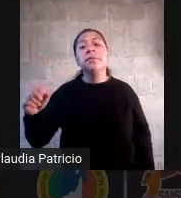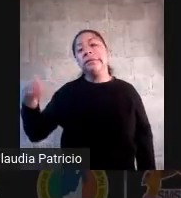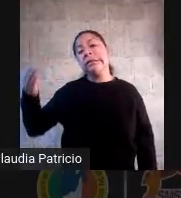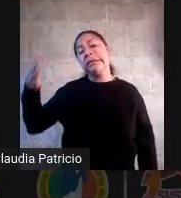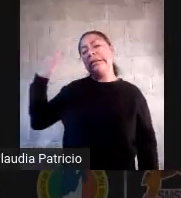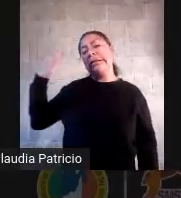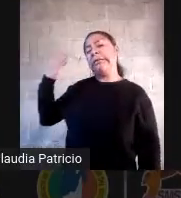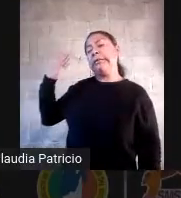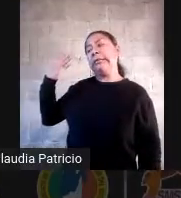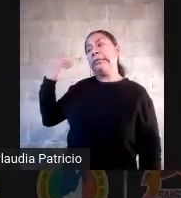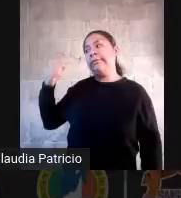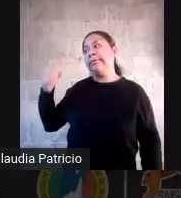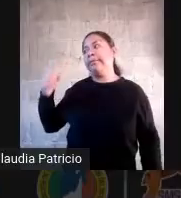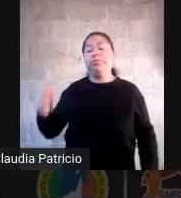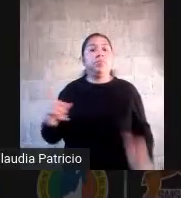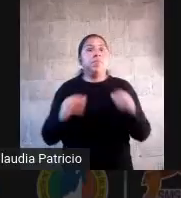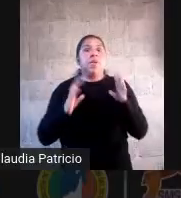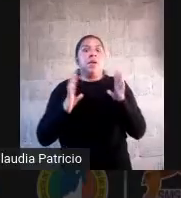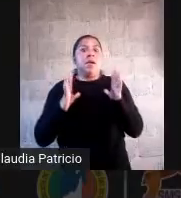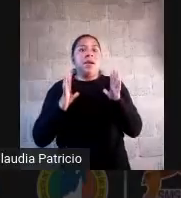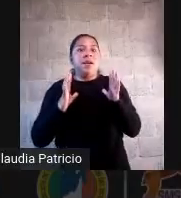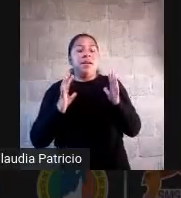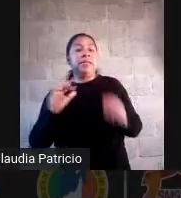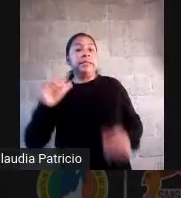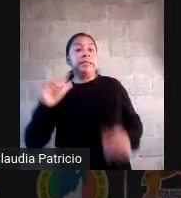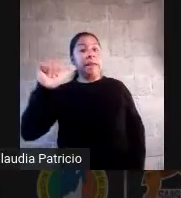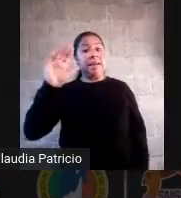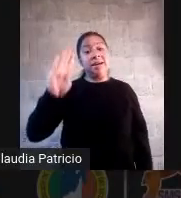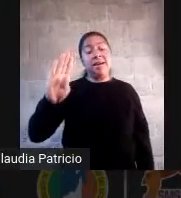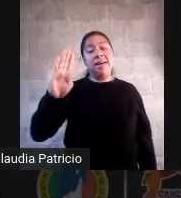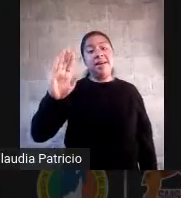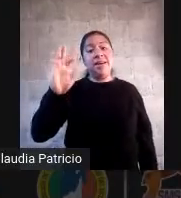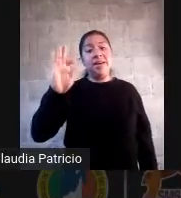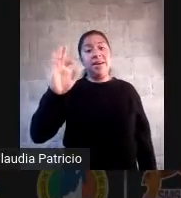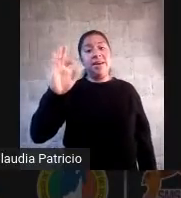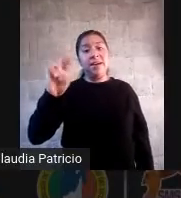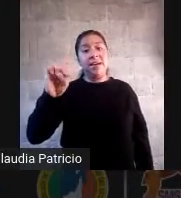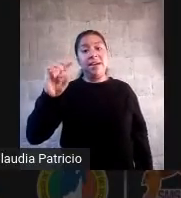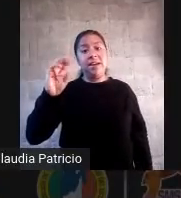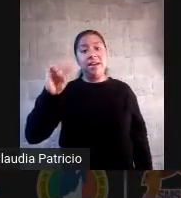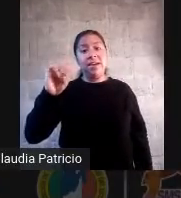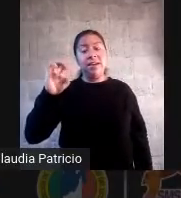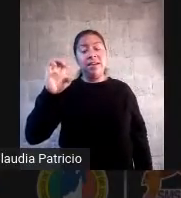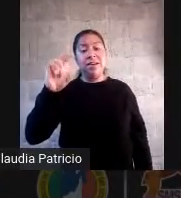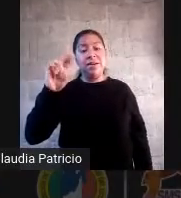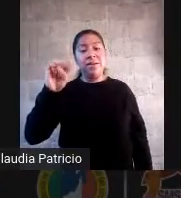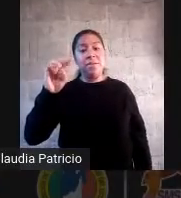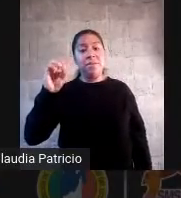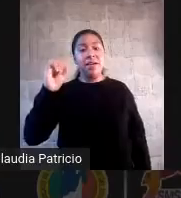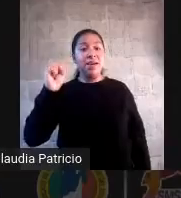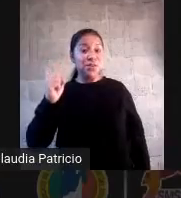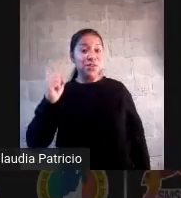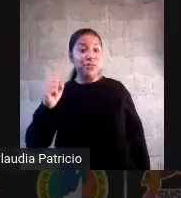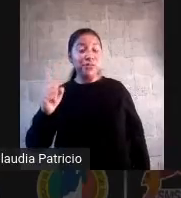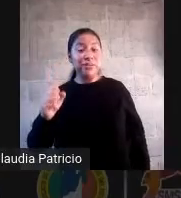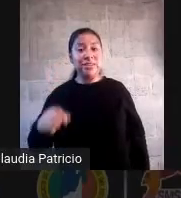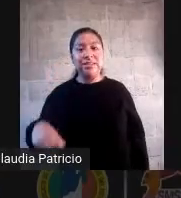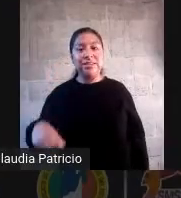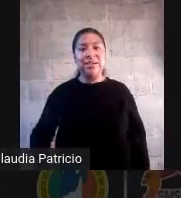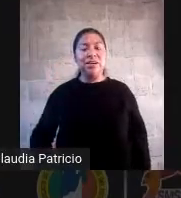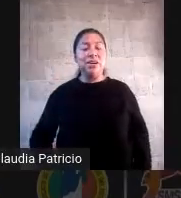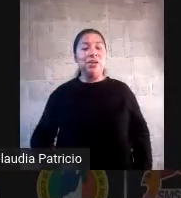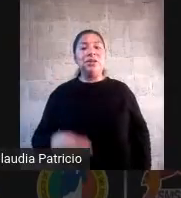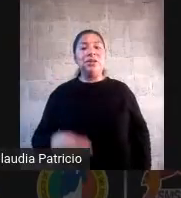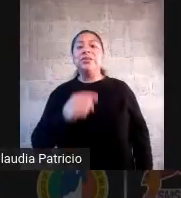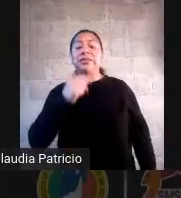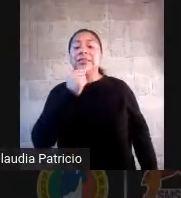aprendizaje basado en fenómenos todos unos científicos los chiquillos estudiando un fenómeno unas pirinolas de preescolar